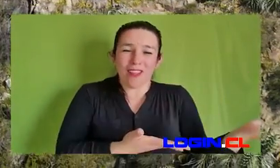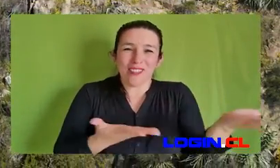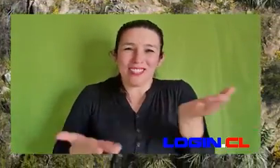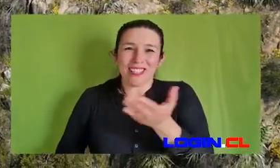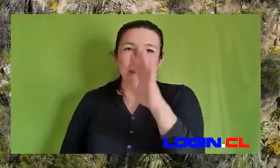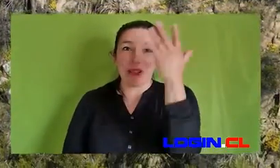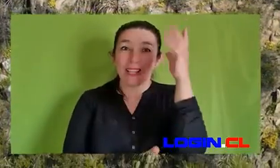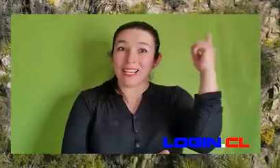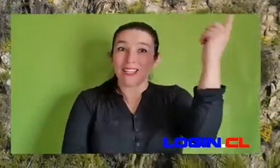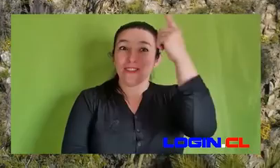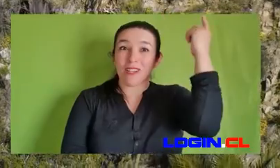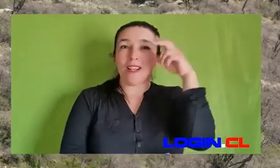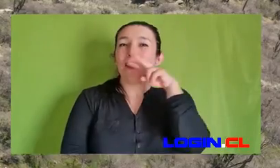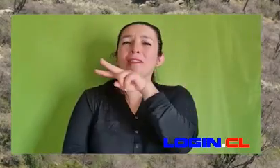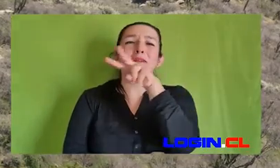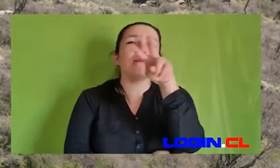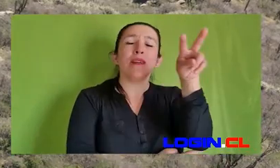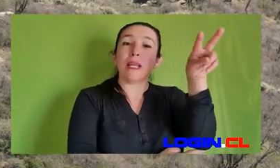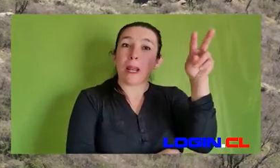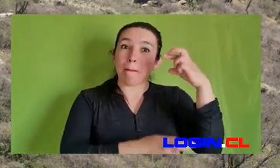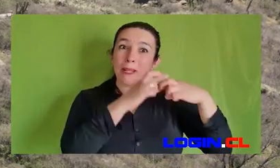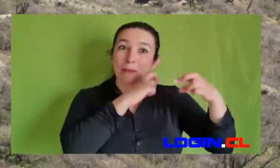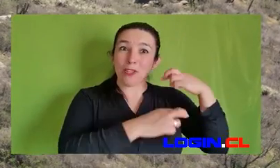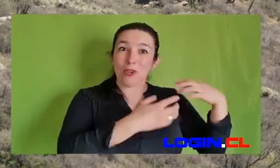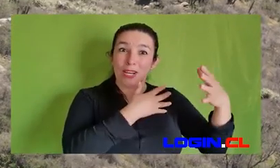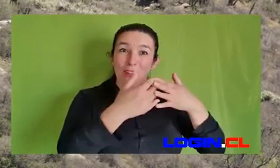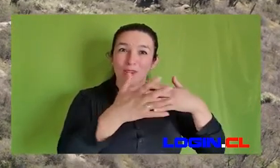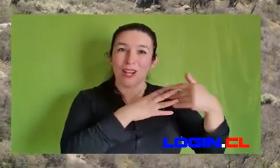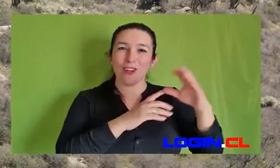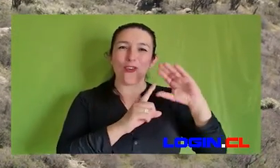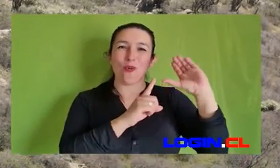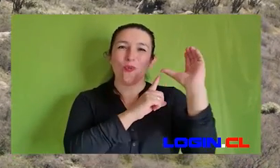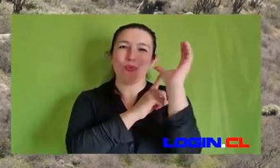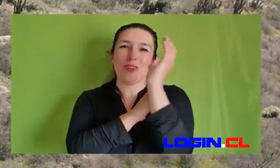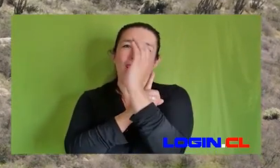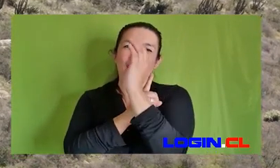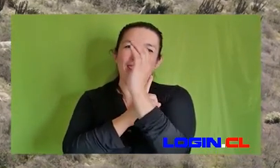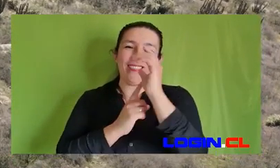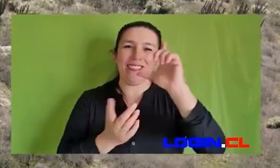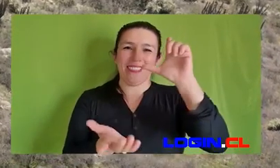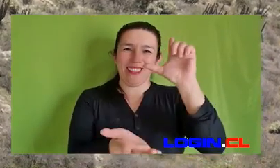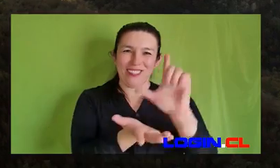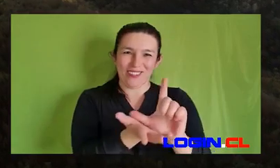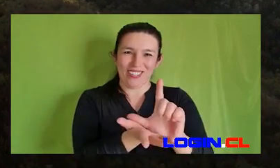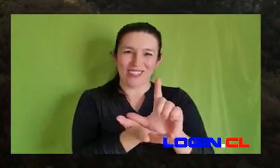su visita a este parque nacional y apreciar el patrimonio natural y cultural de esta unidad.